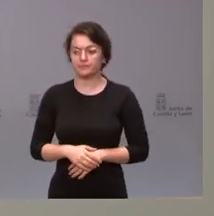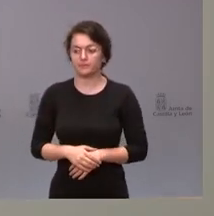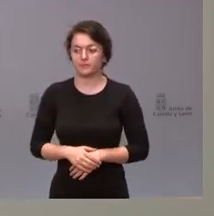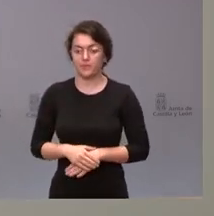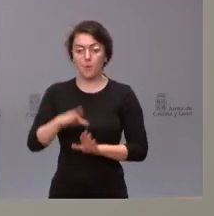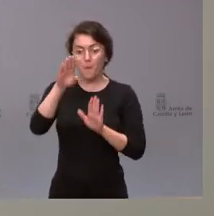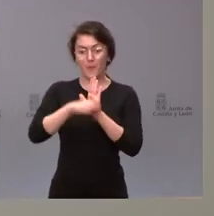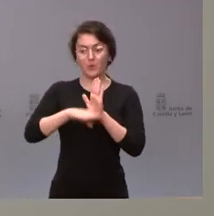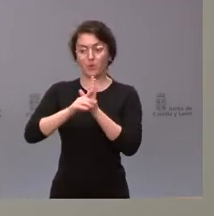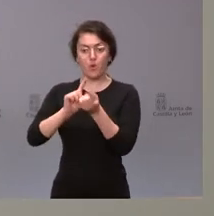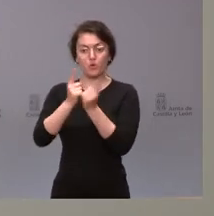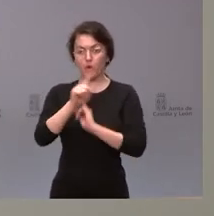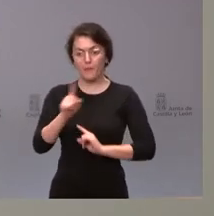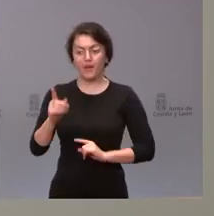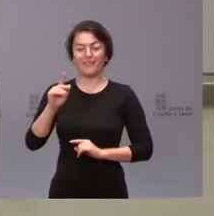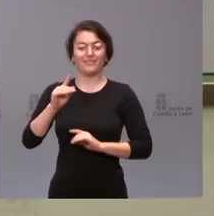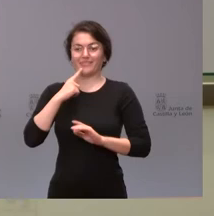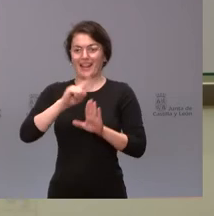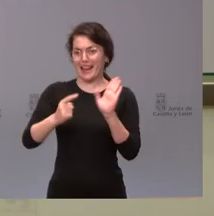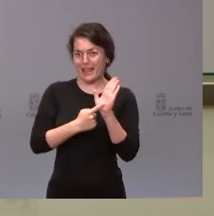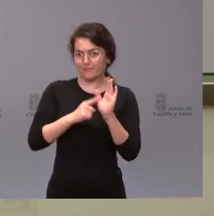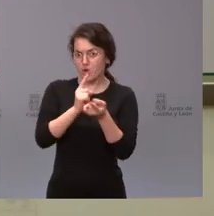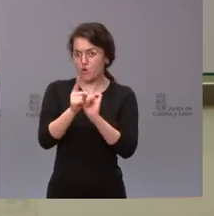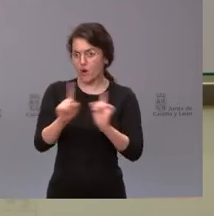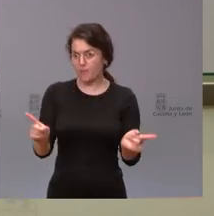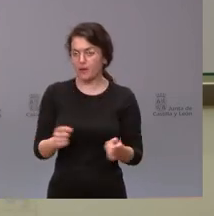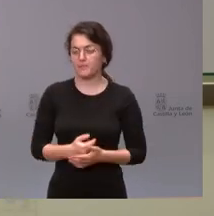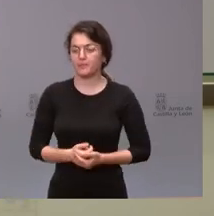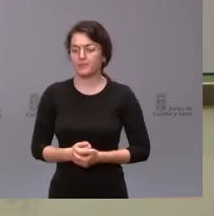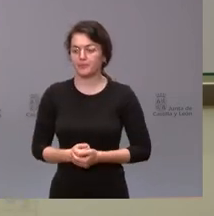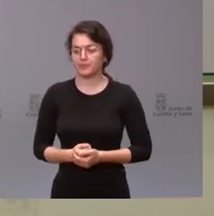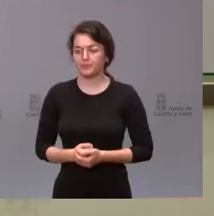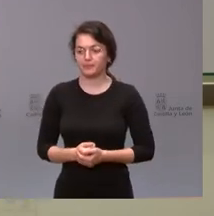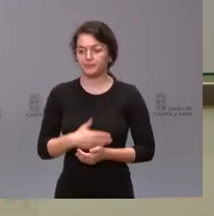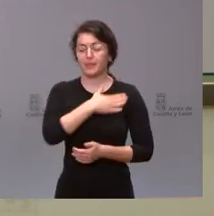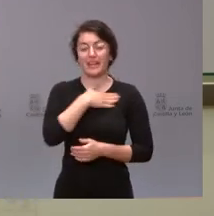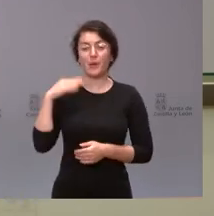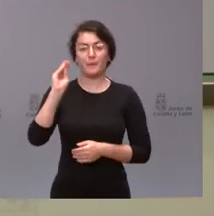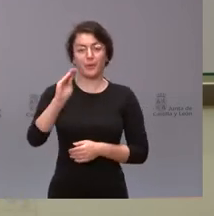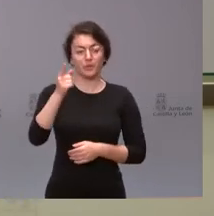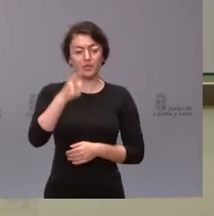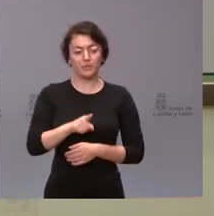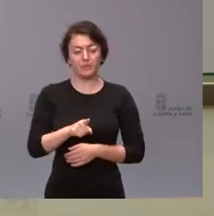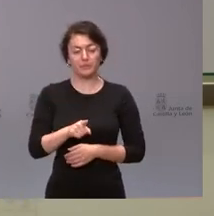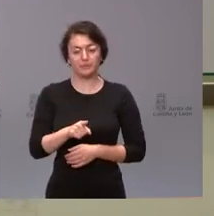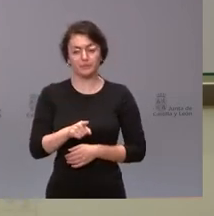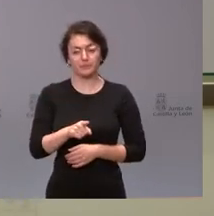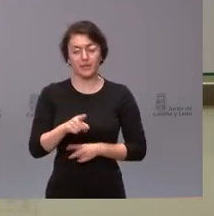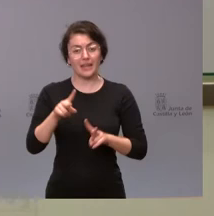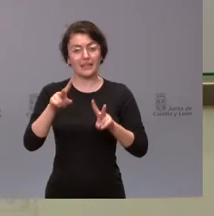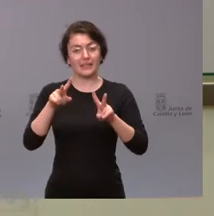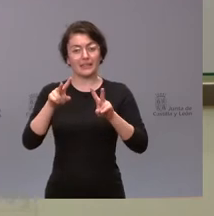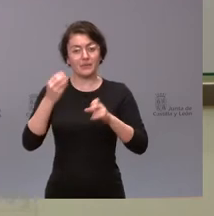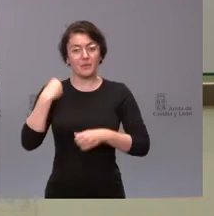ni el protocolo ni la ley ni la normativa vigente. Sí, quería preguntarle también al abandonar los hermanos de la Salle el centro de